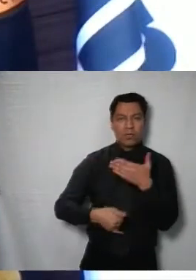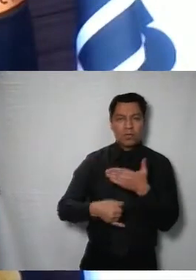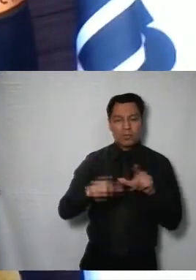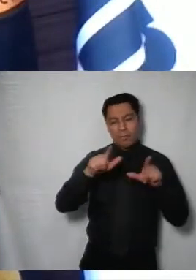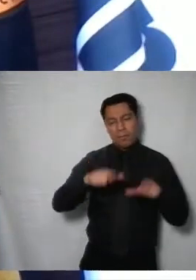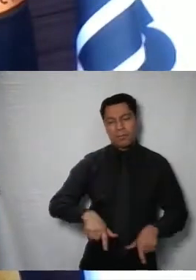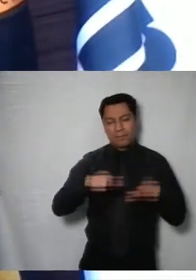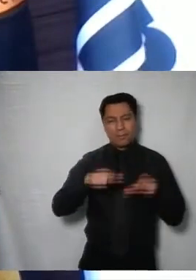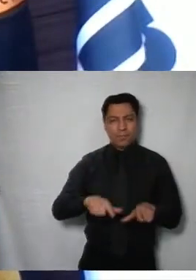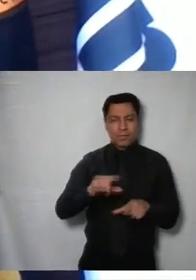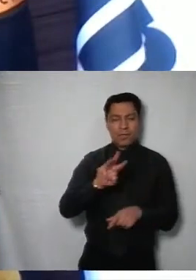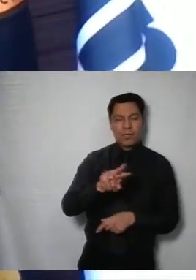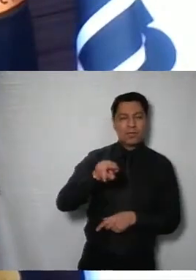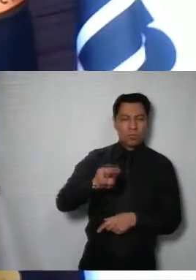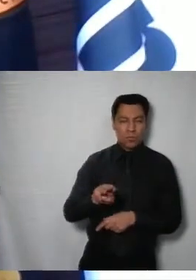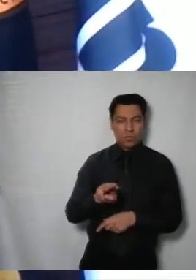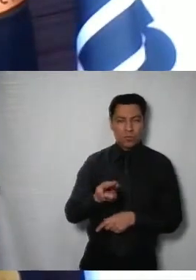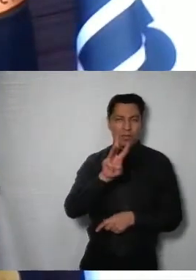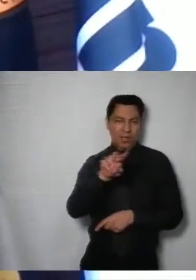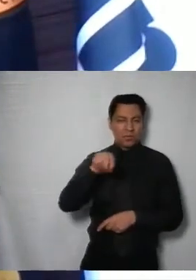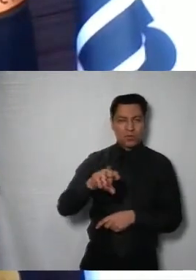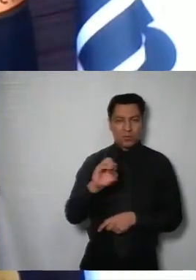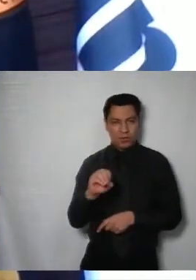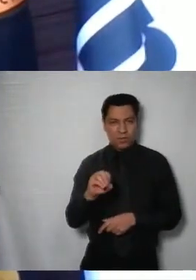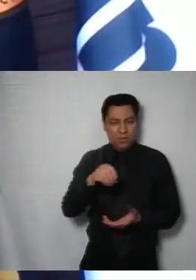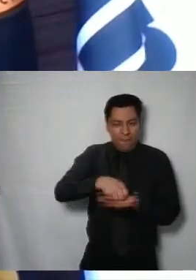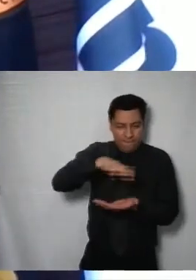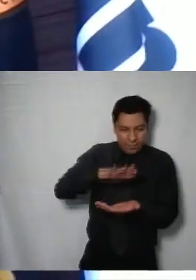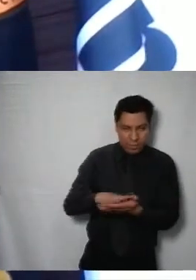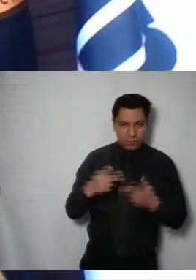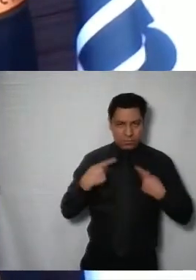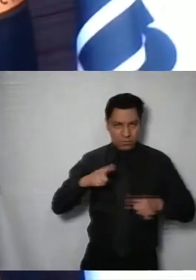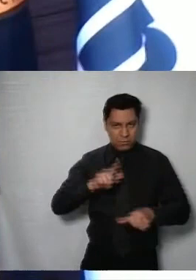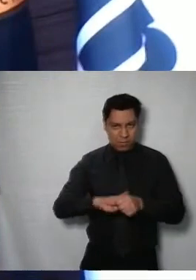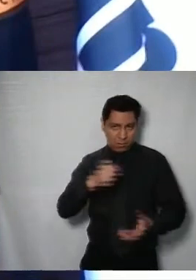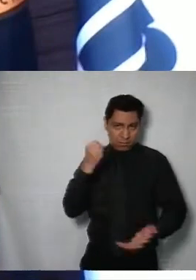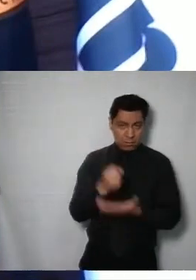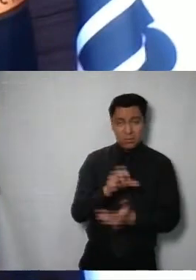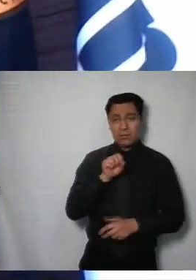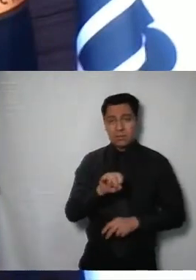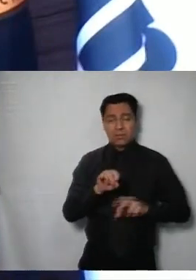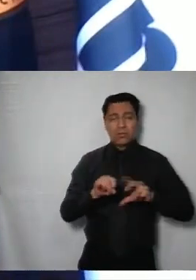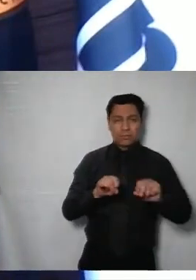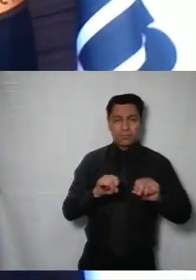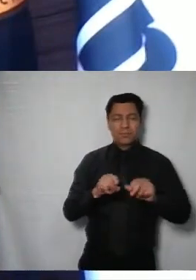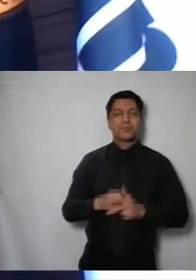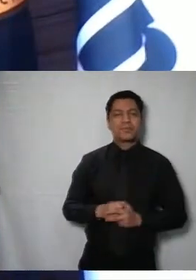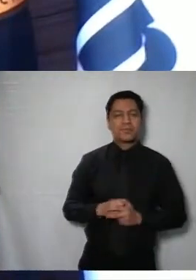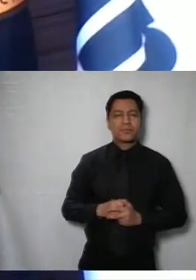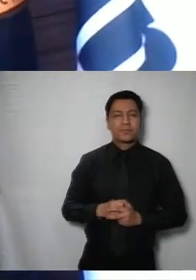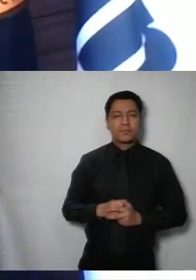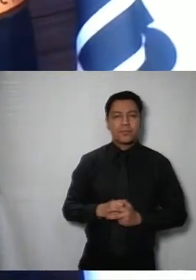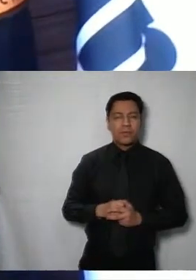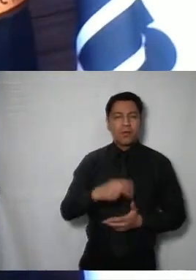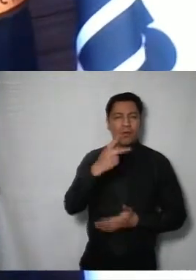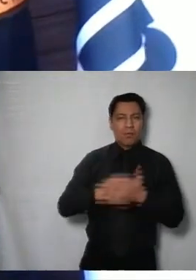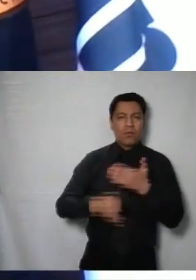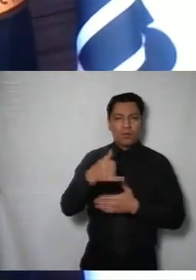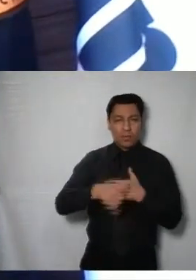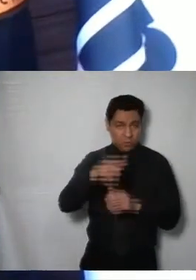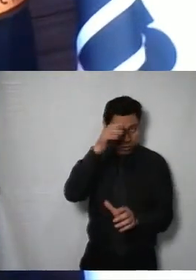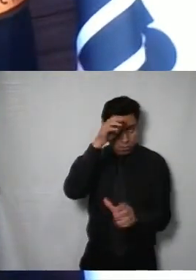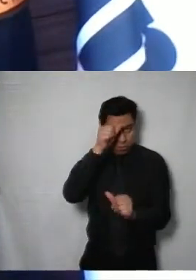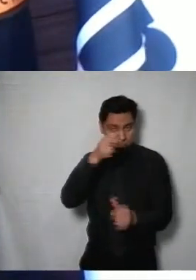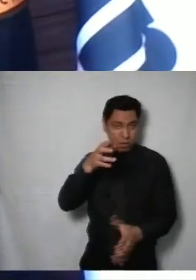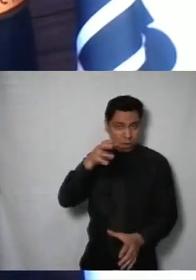versión 3.0 del Registro Electrónico de Sistemas de Datos Personales. Presentación, análisis y, en su caso, aprobación del proyecto de acuerdo